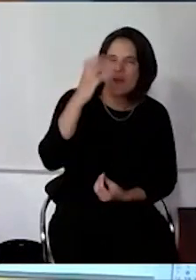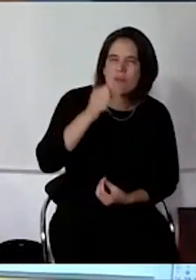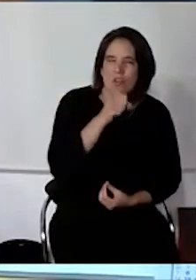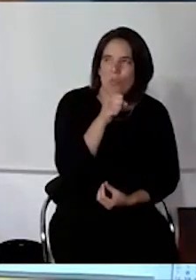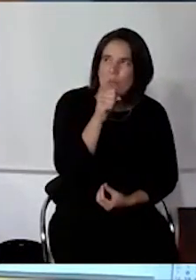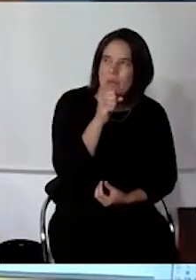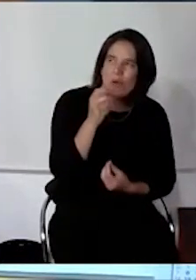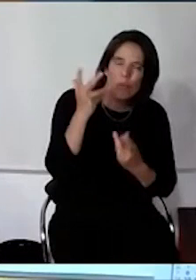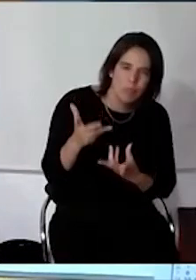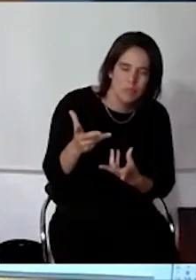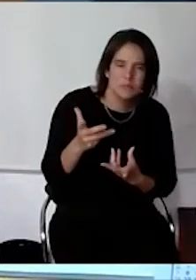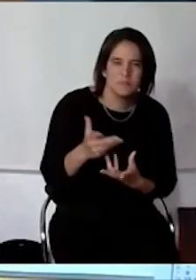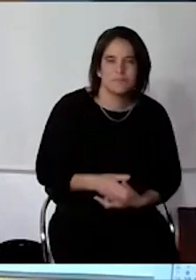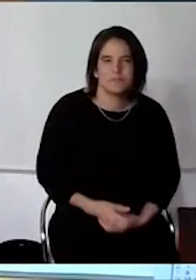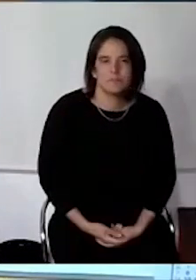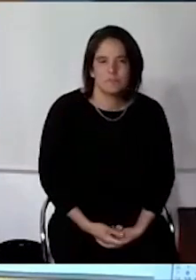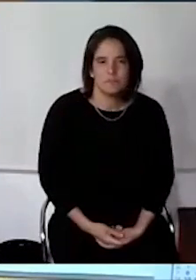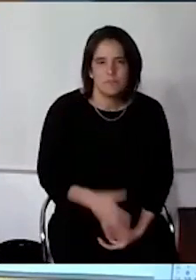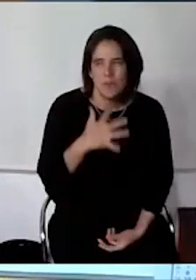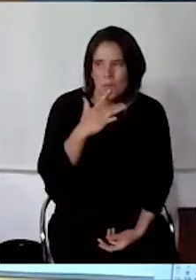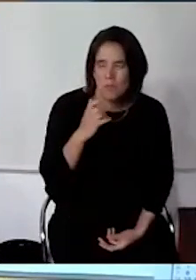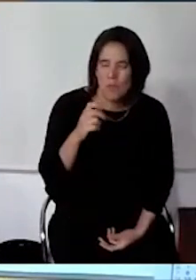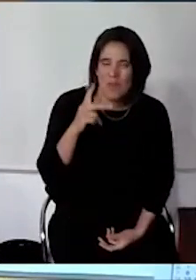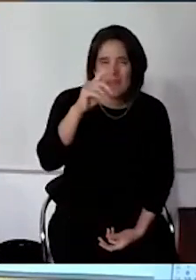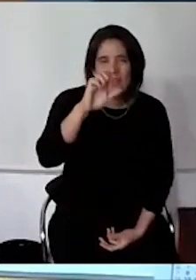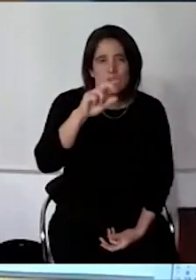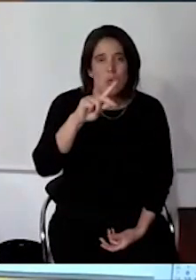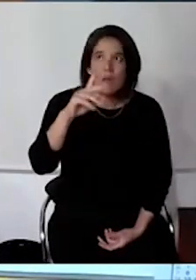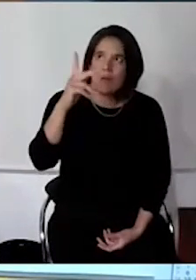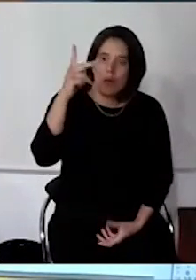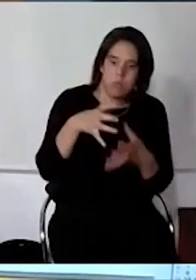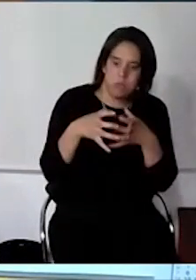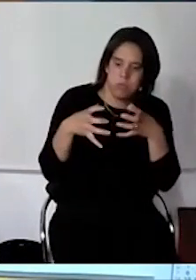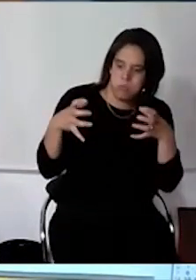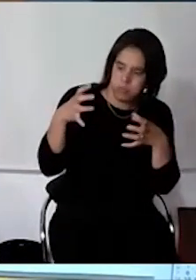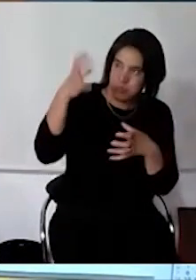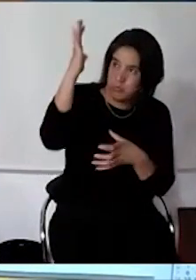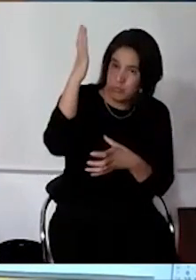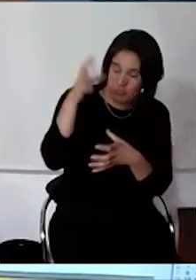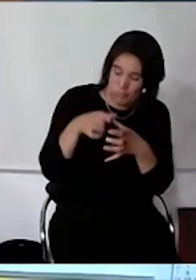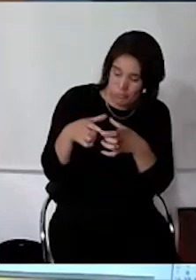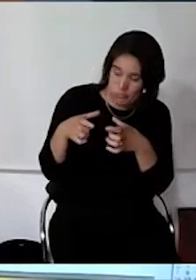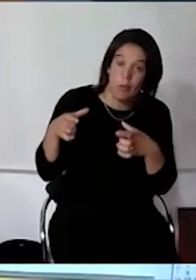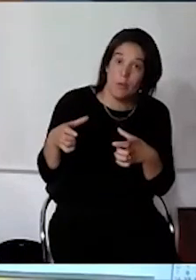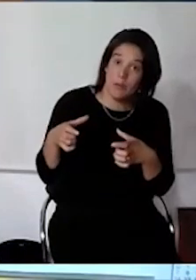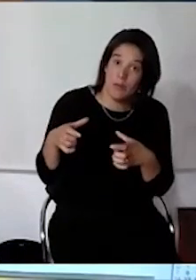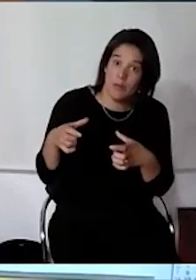mucho tiempo que están. Por ejemplo, en Quijú tenemos árboles de gran porte que están en lugares